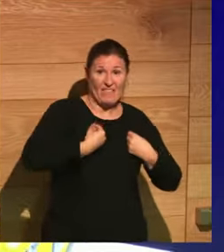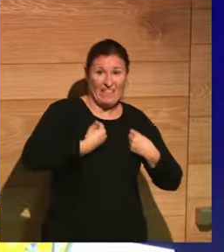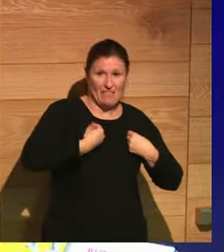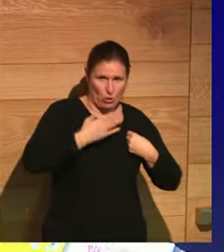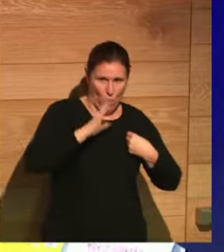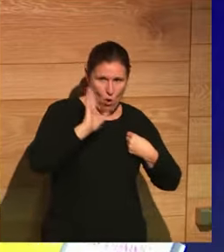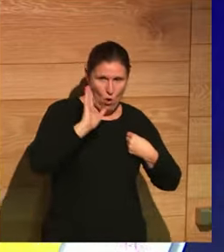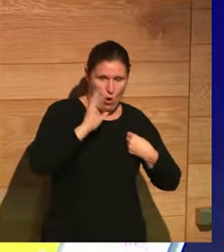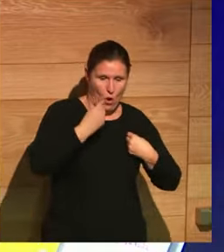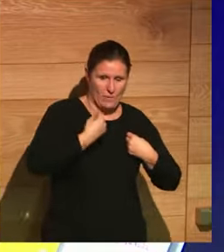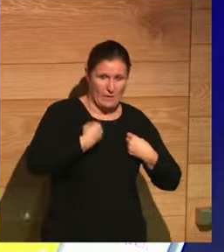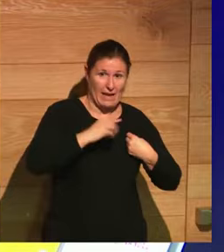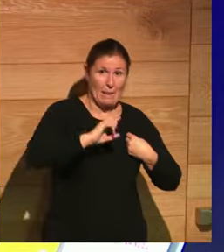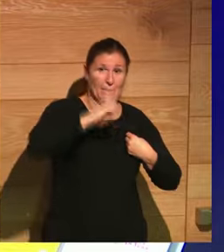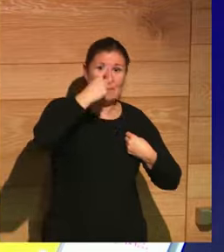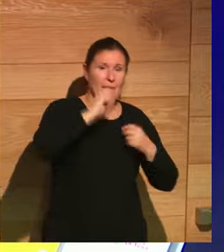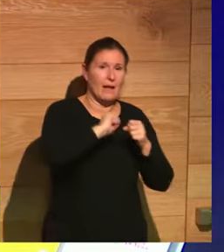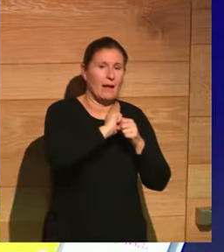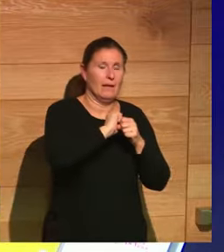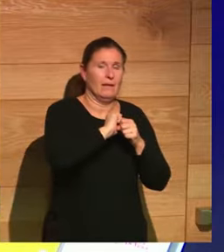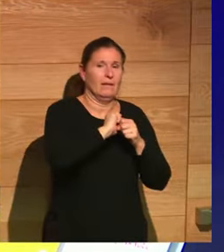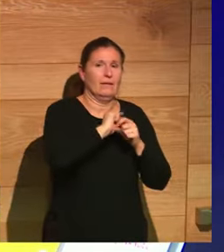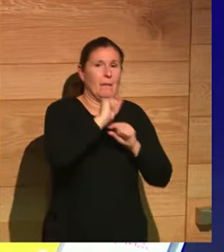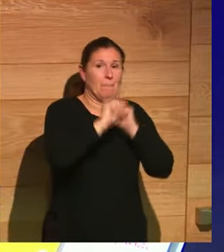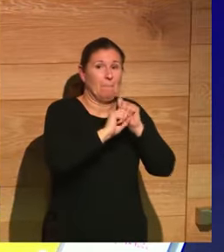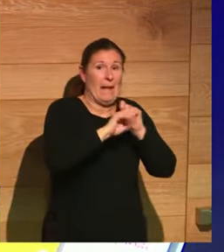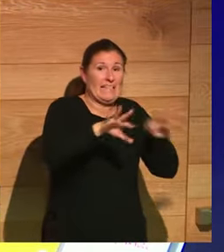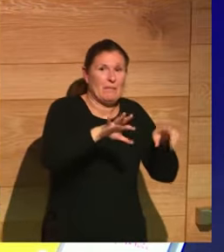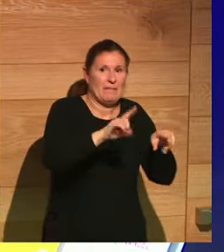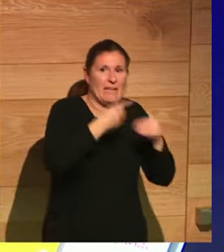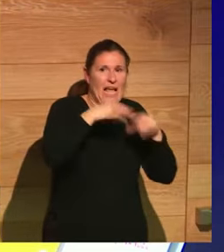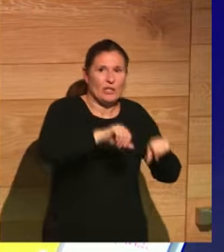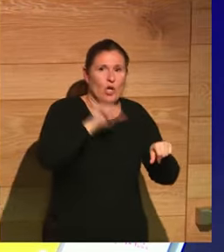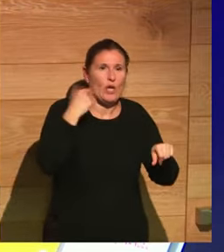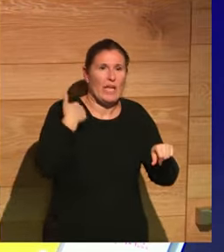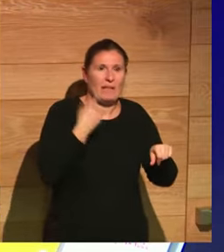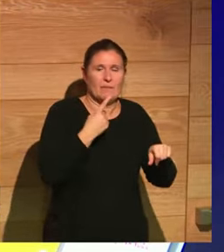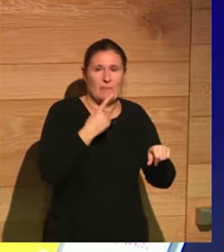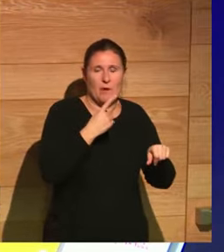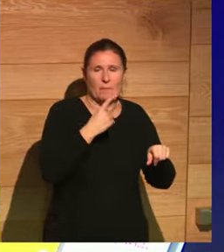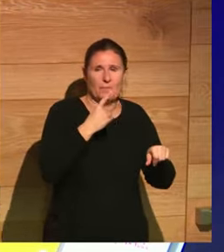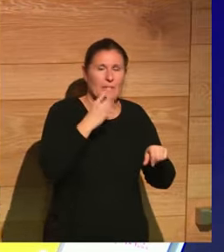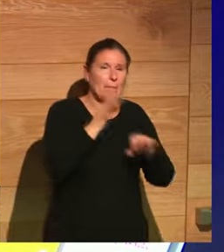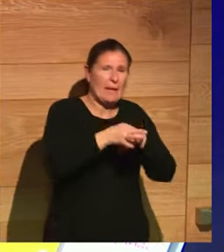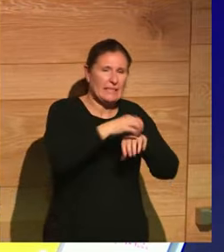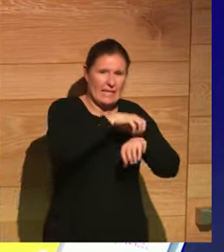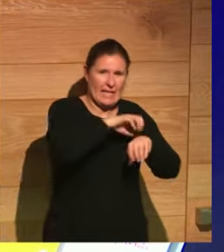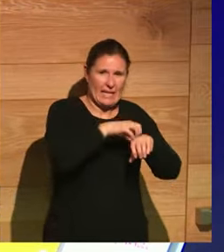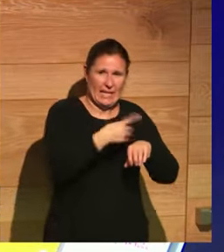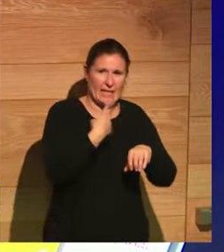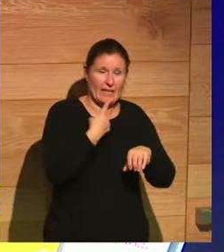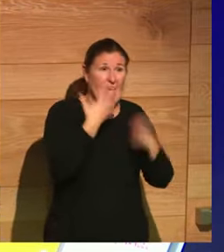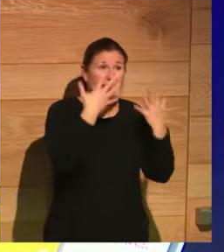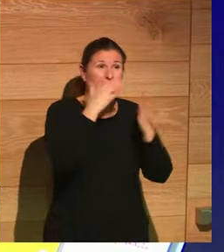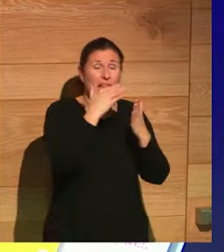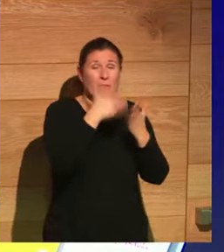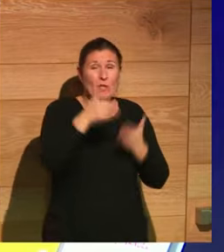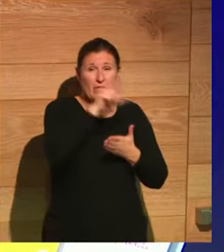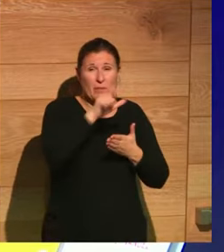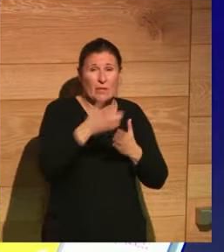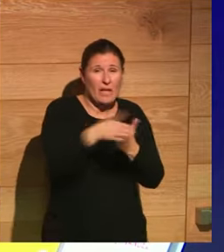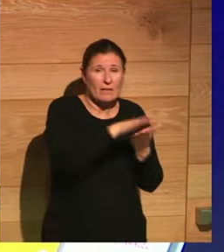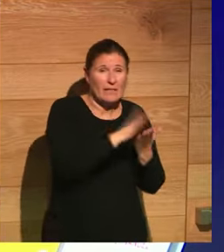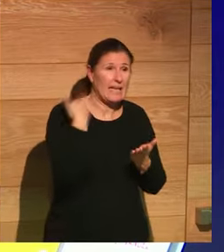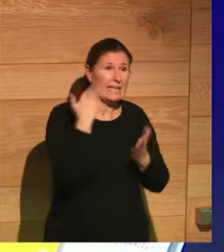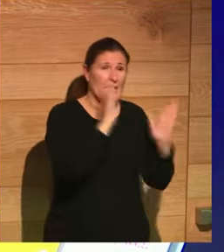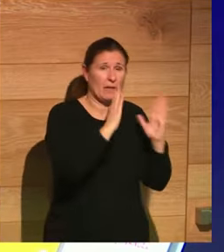importante ha vivido la primera pandemia de la historia de la humanidad la llamada peste Antonina que ha matado a 10 millones de personas en esa época